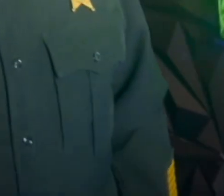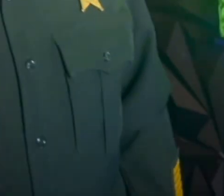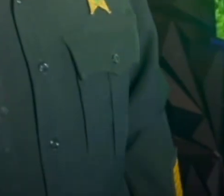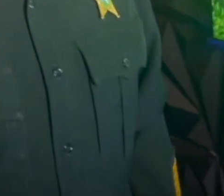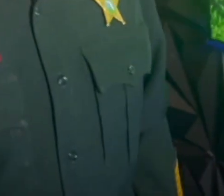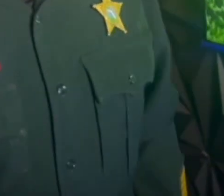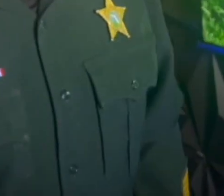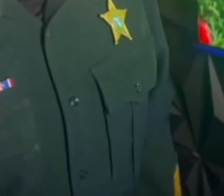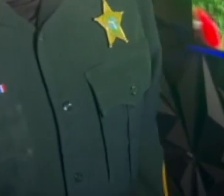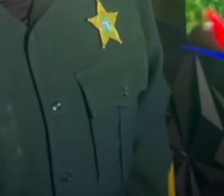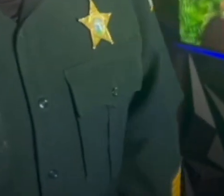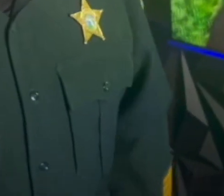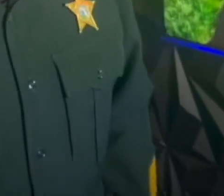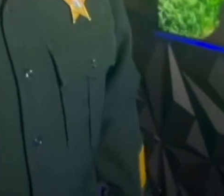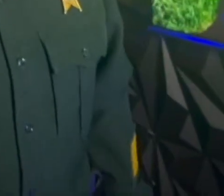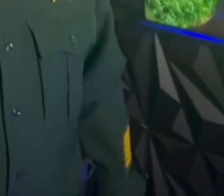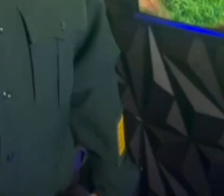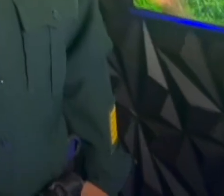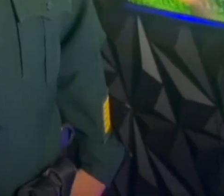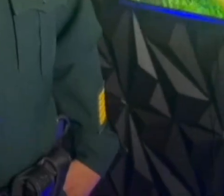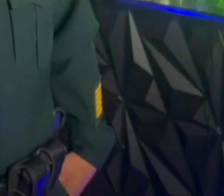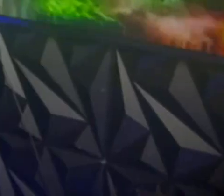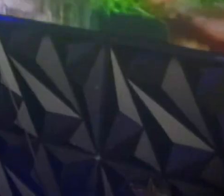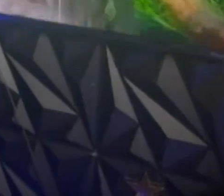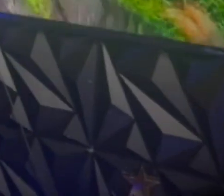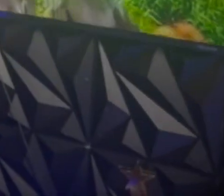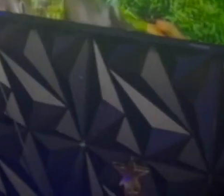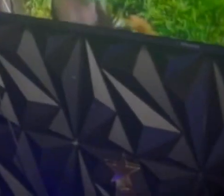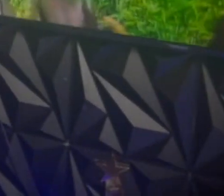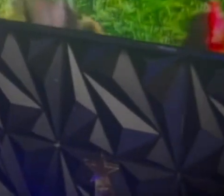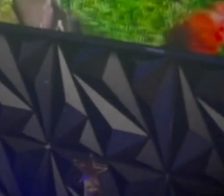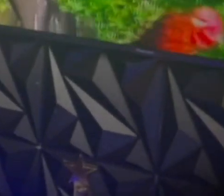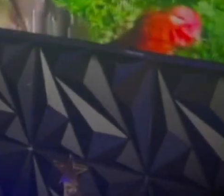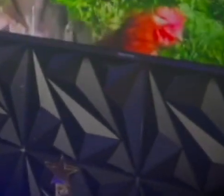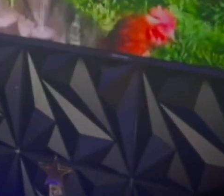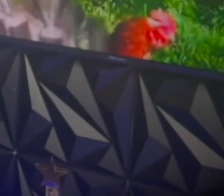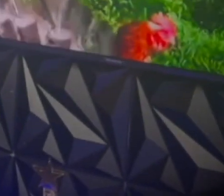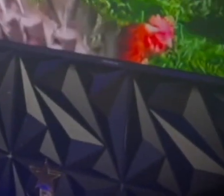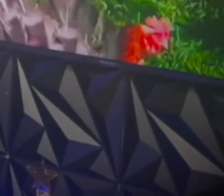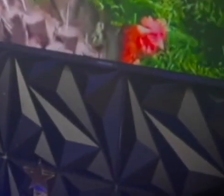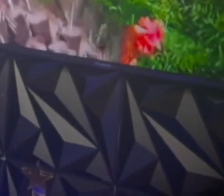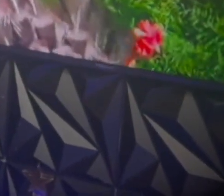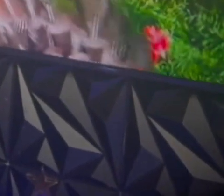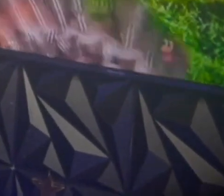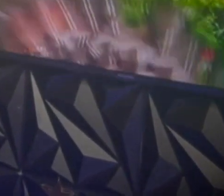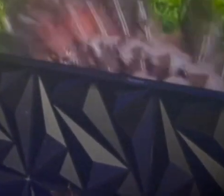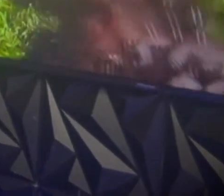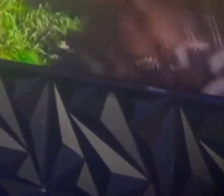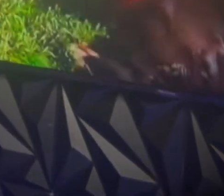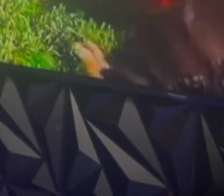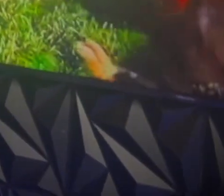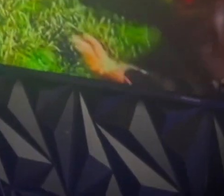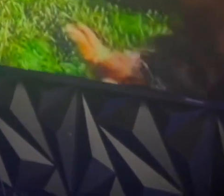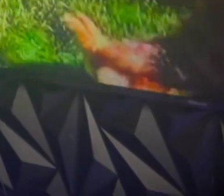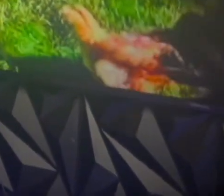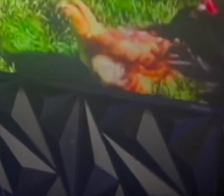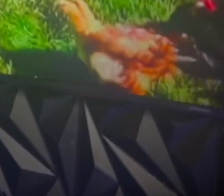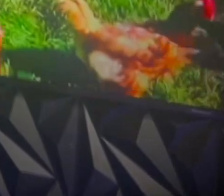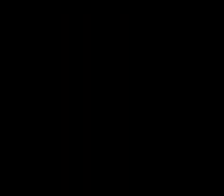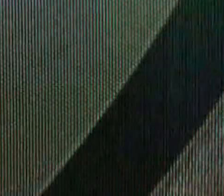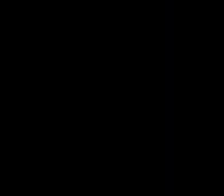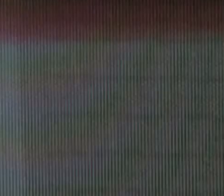Cuando Walter termina con la gallina, entra. Ella lo confronta con el video que hace Walter.